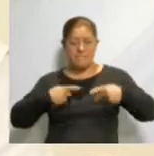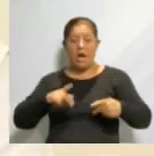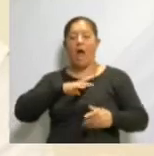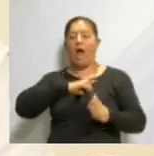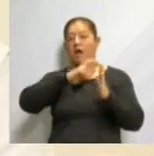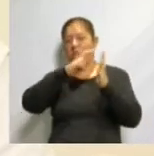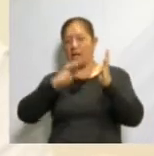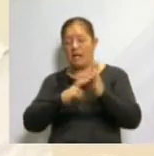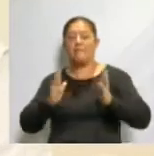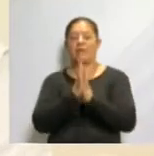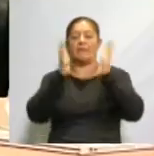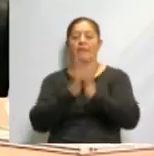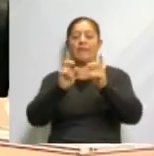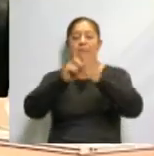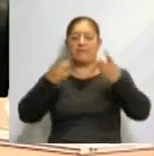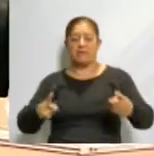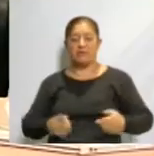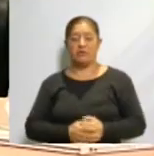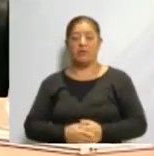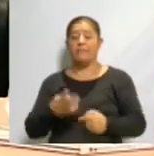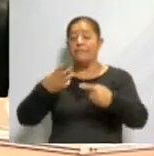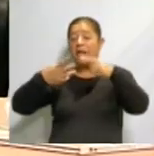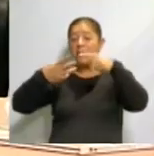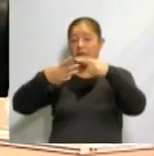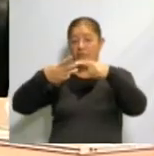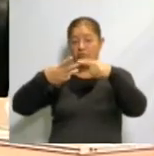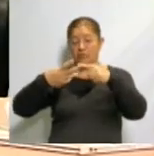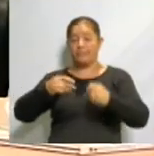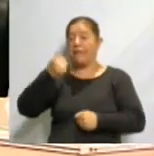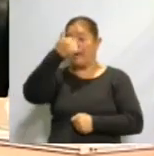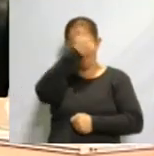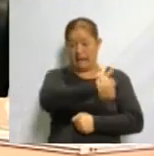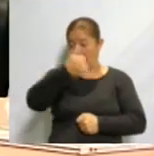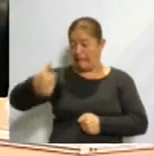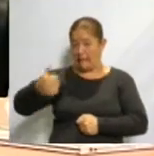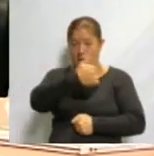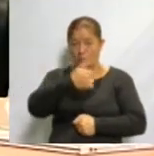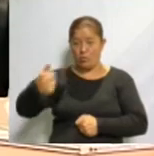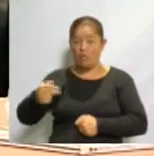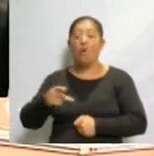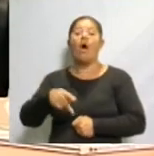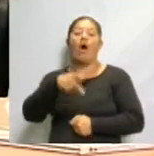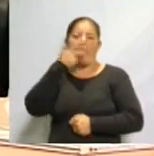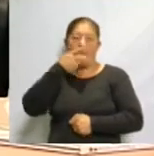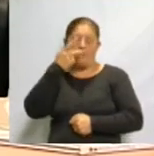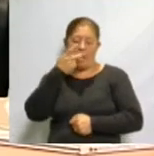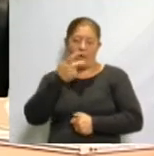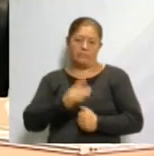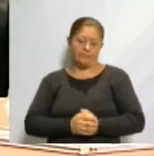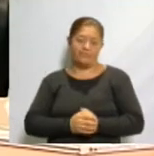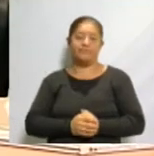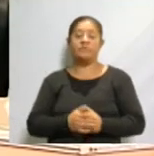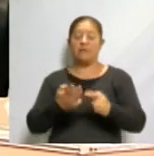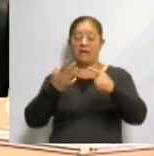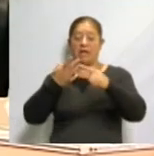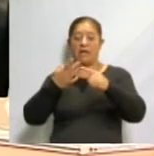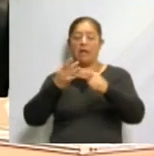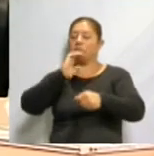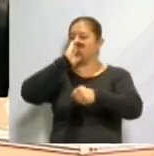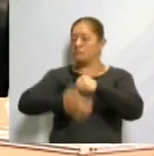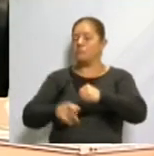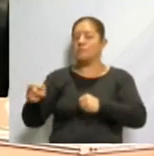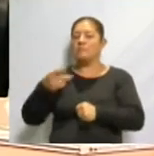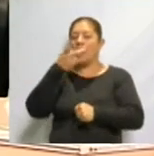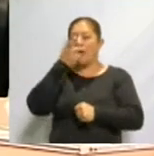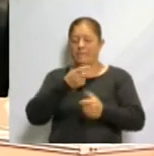normas de participación y desarrollo. Exposición, cada expositor hace uso de la palabra. Y cierre, el moderador menciona las conclusiones